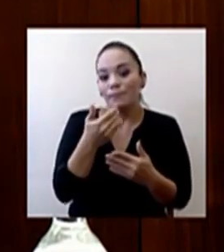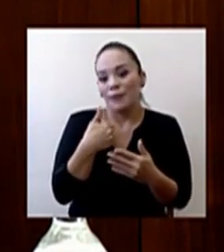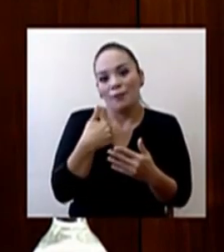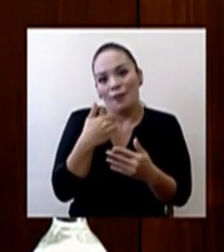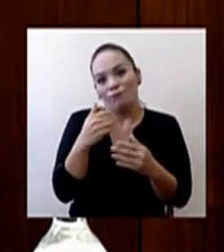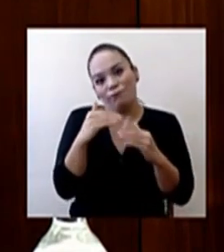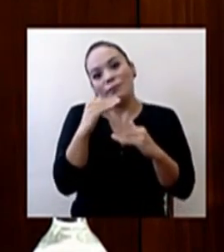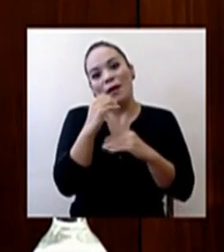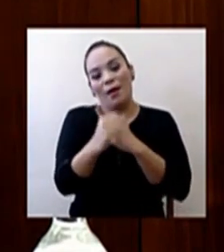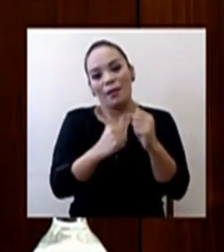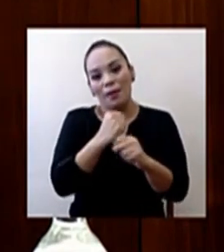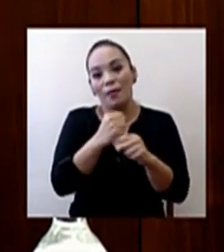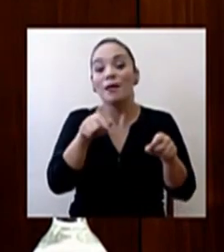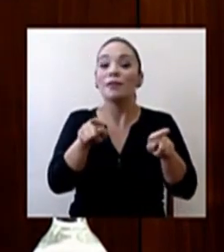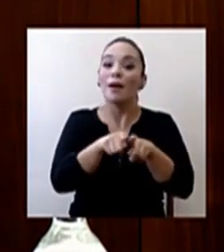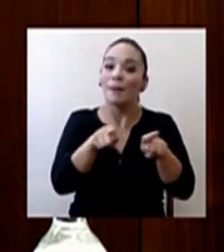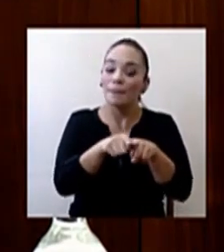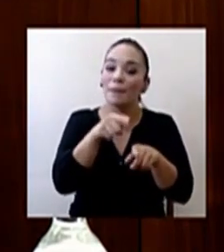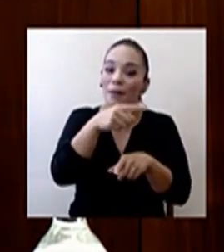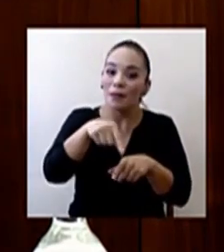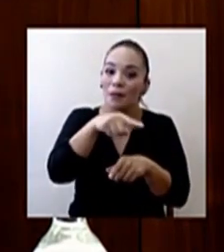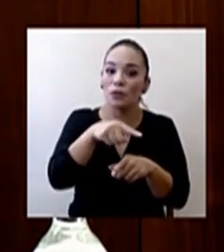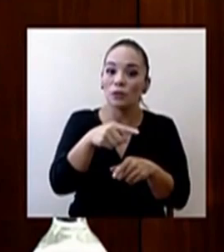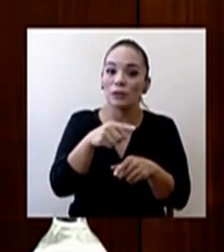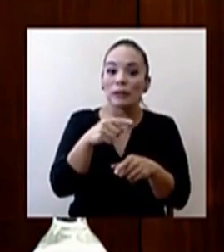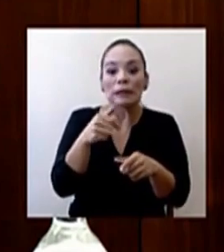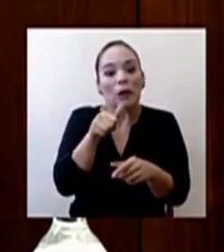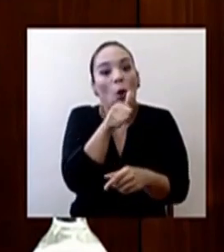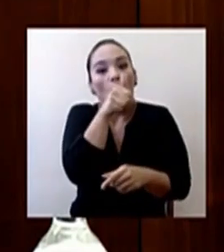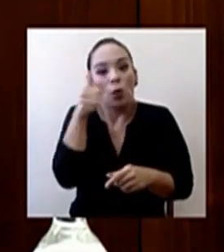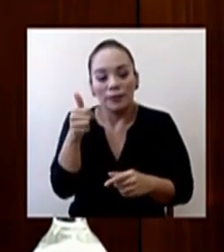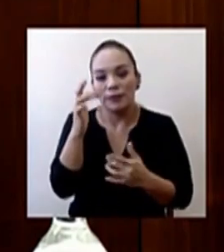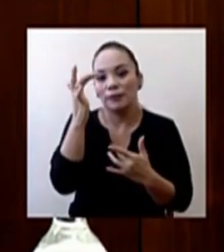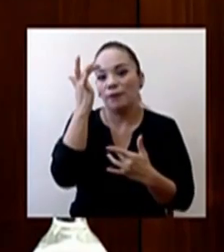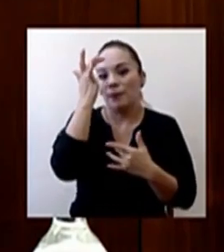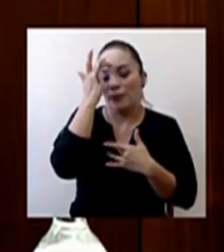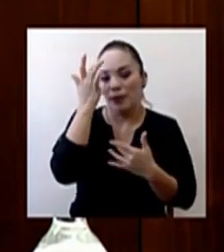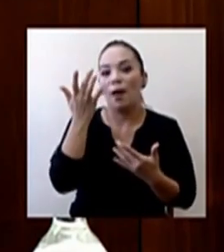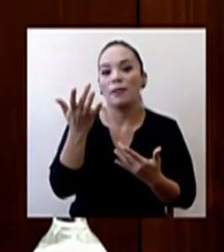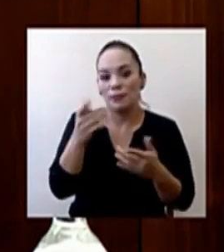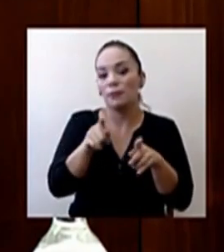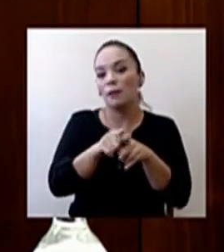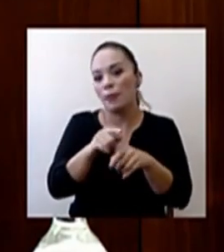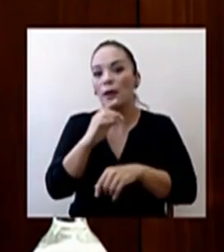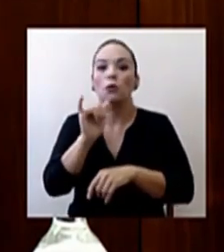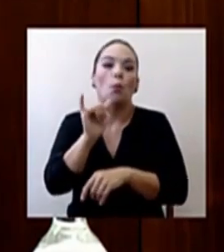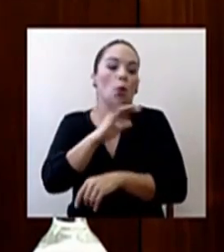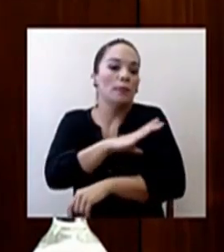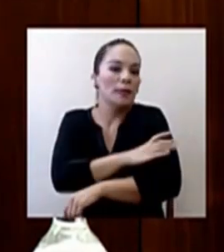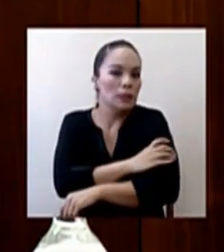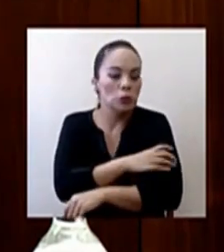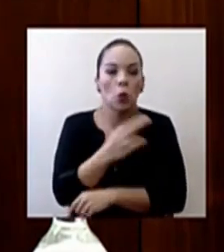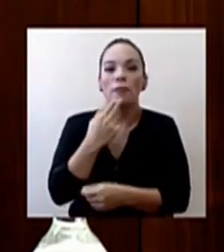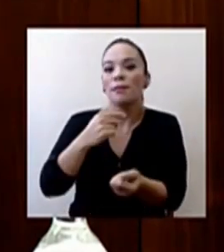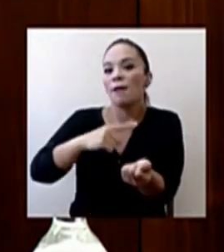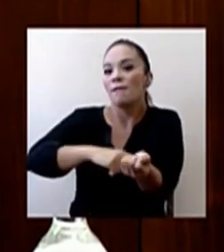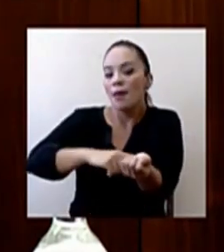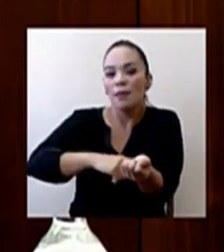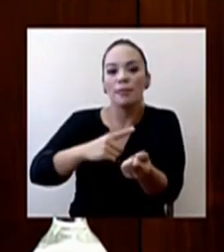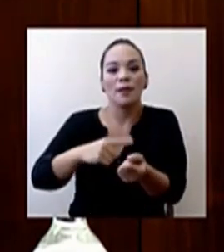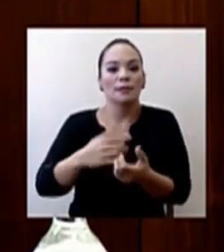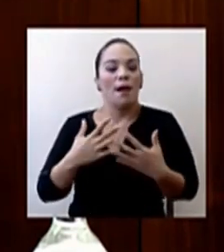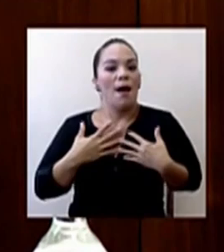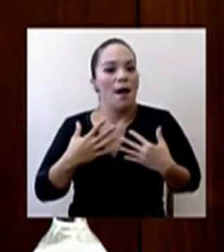avanzada, sino que normalmente tienen comorbilidades, tienen otras patologías como hipertensión, diabetes, cáncer,